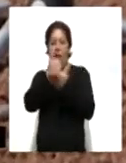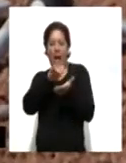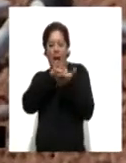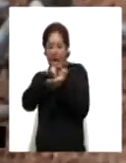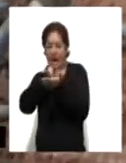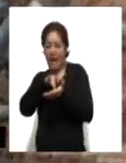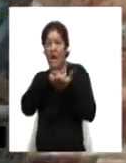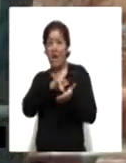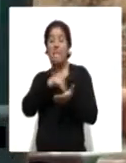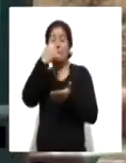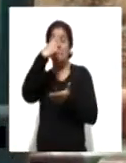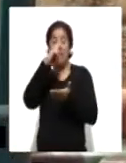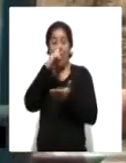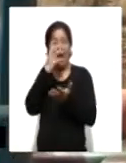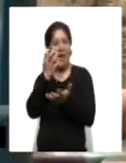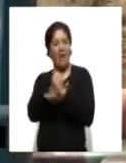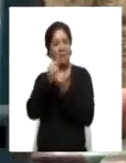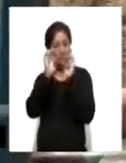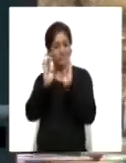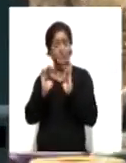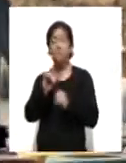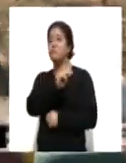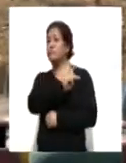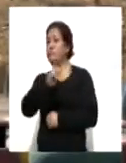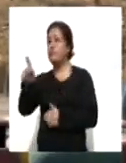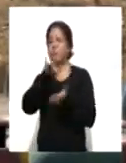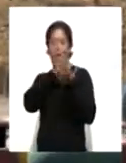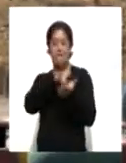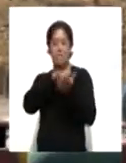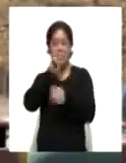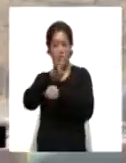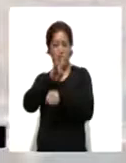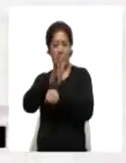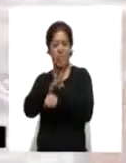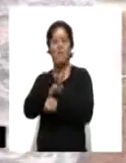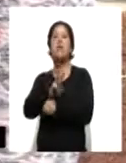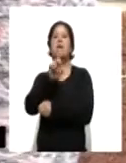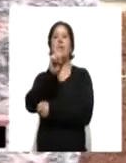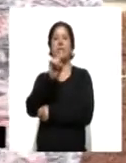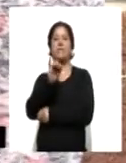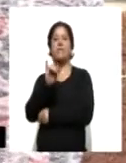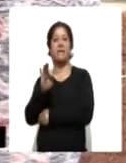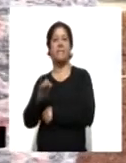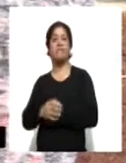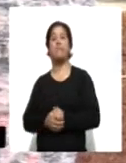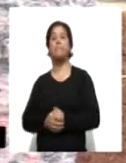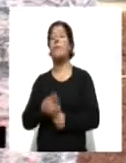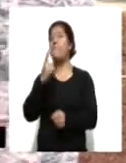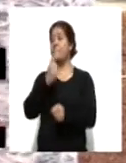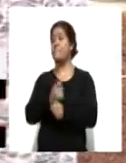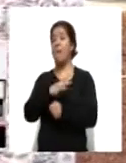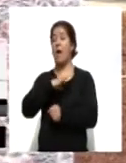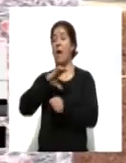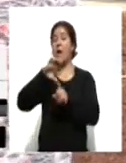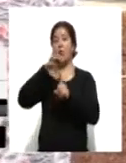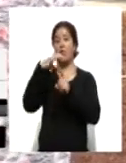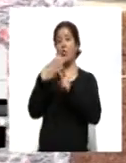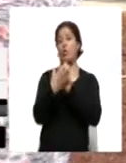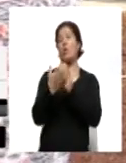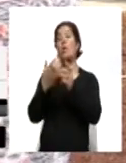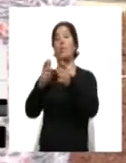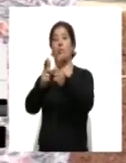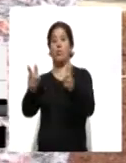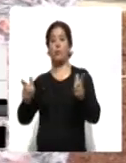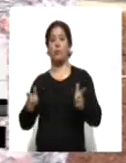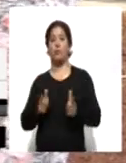este resultado, todo bajo la vigilancia y apoyo del sistema estatal DIF. Primero formamos un comité, el comité